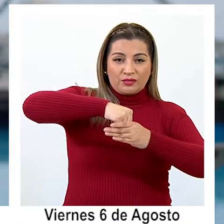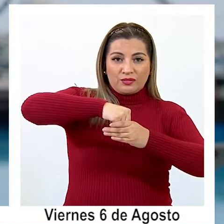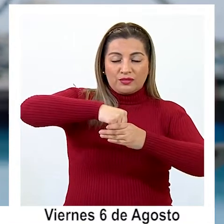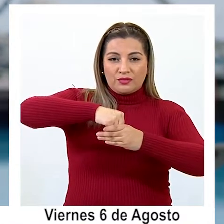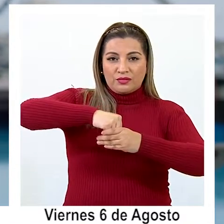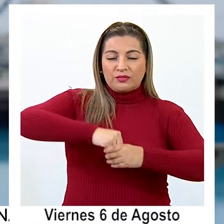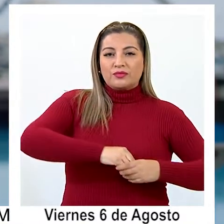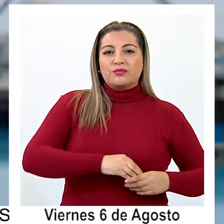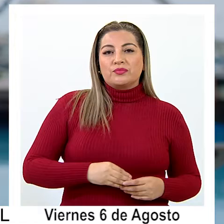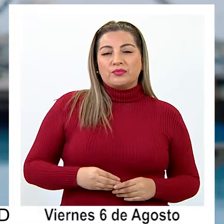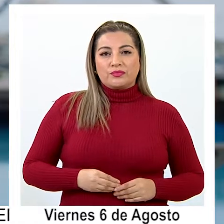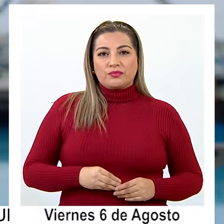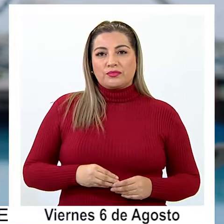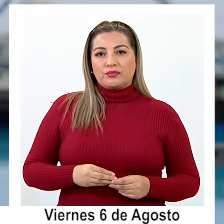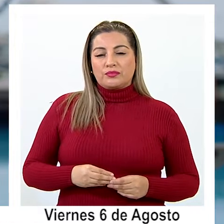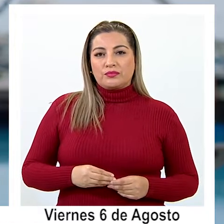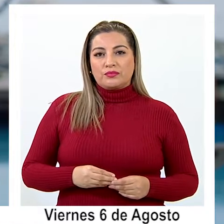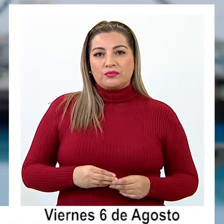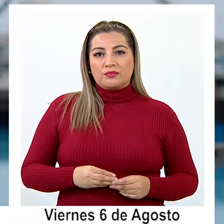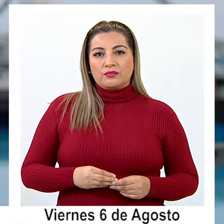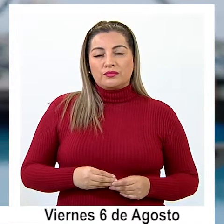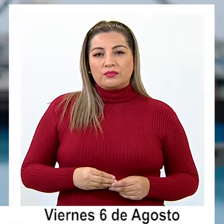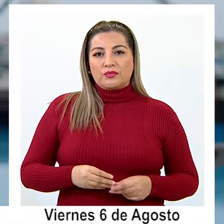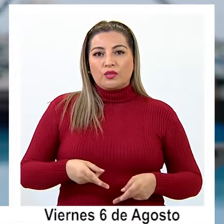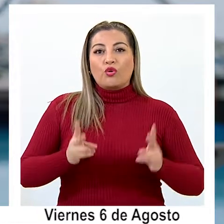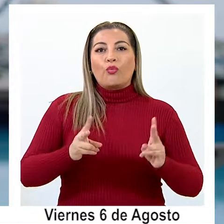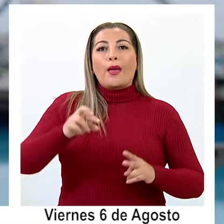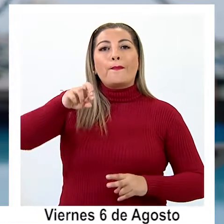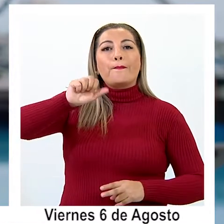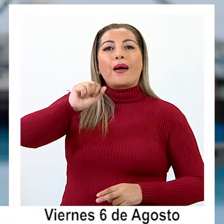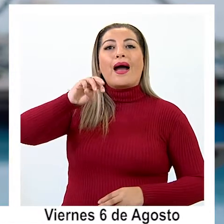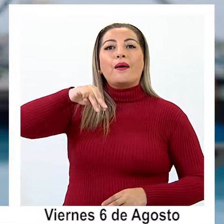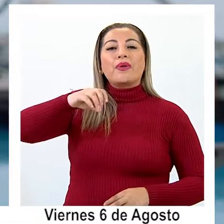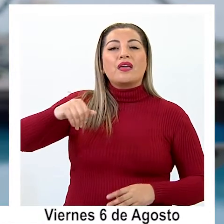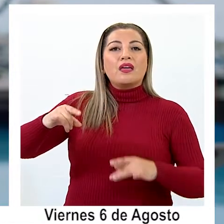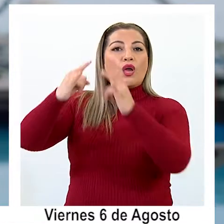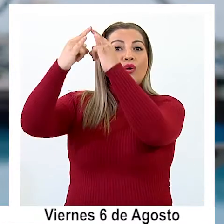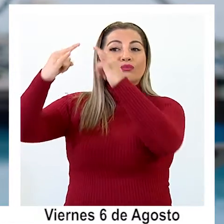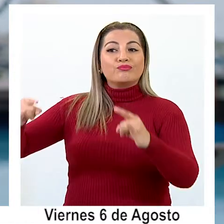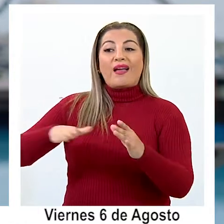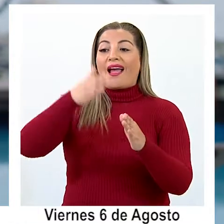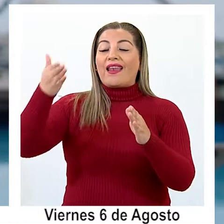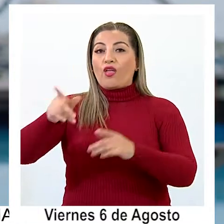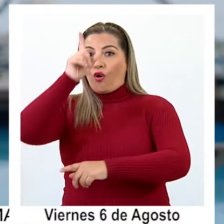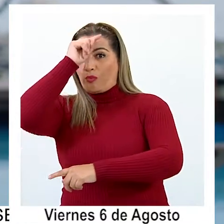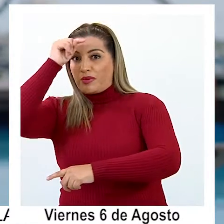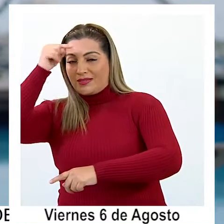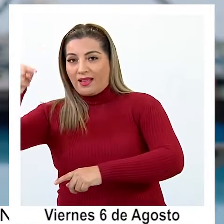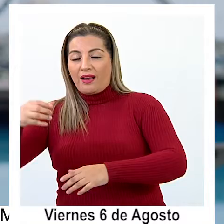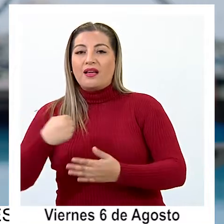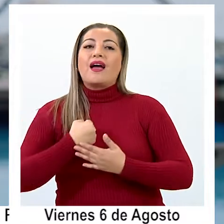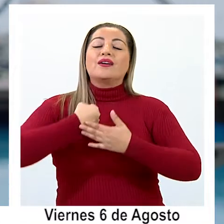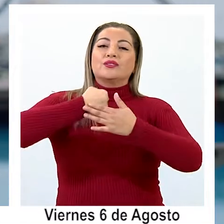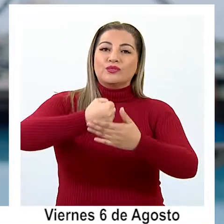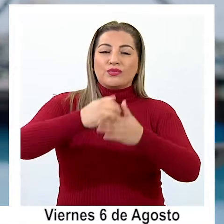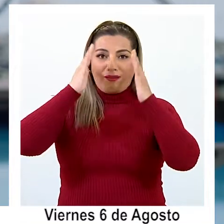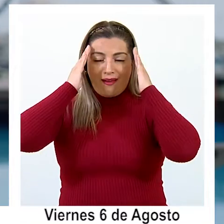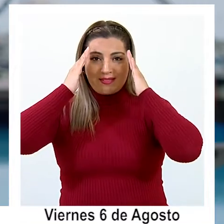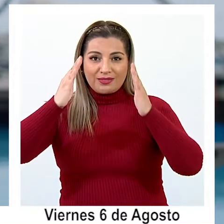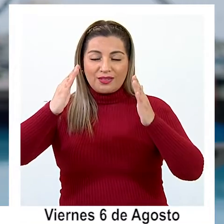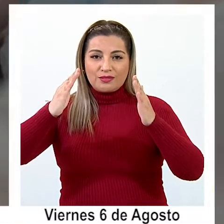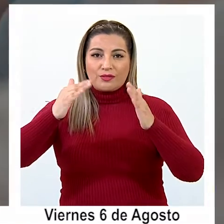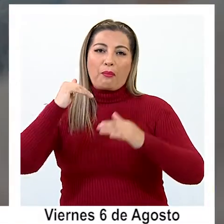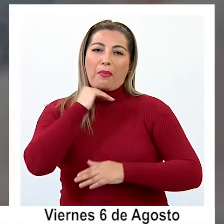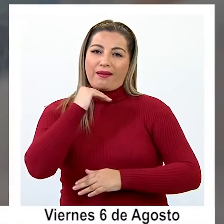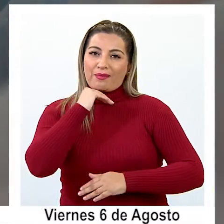pudimos habilitar el PAME y también equipamiento para tener una mejor atención y